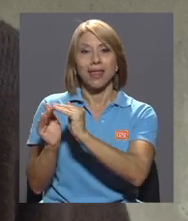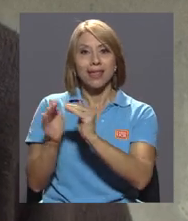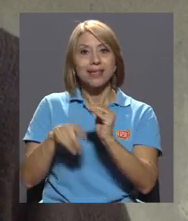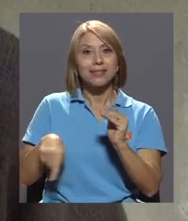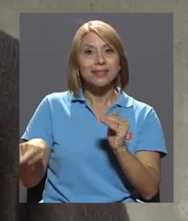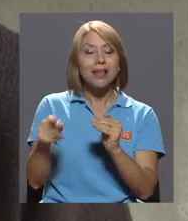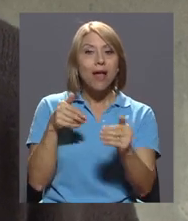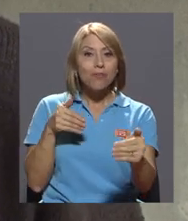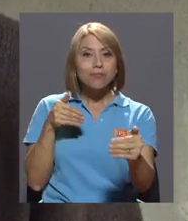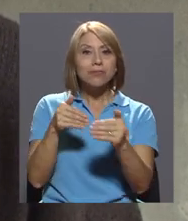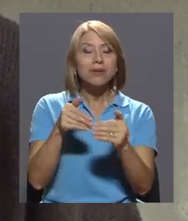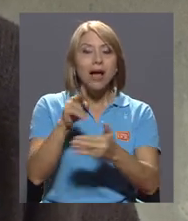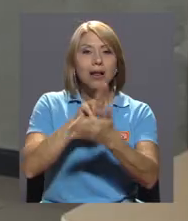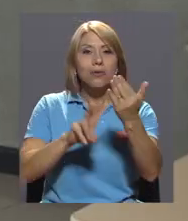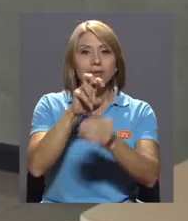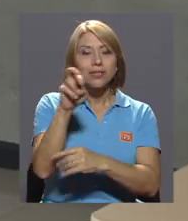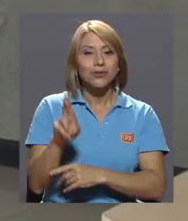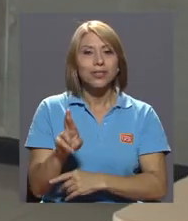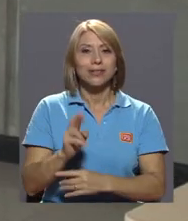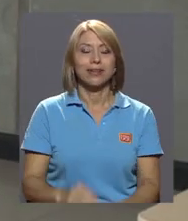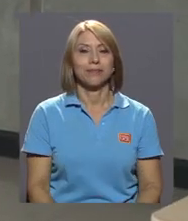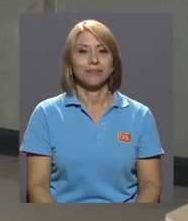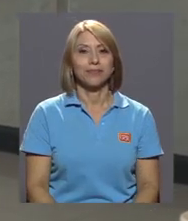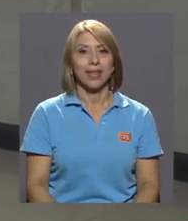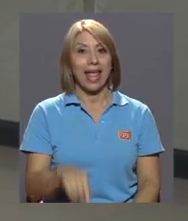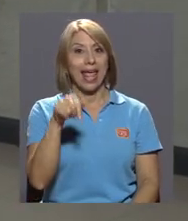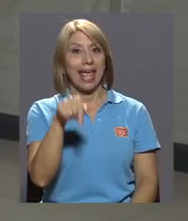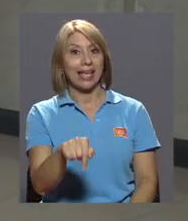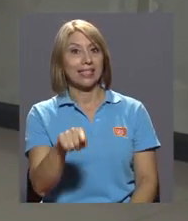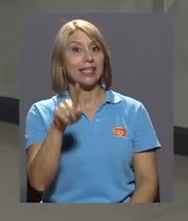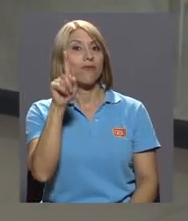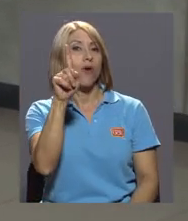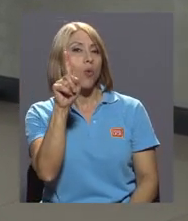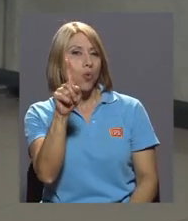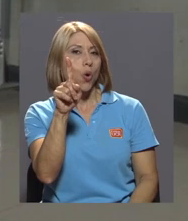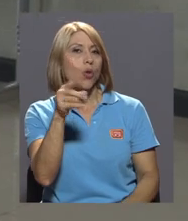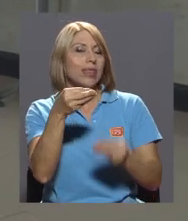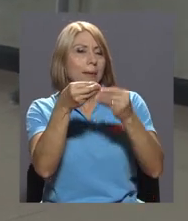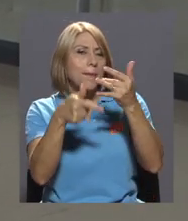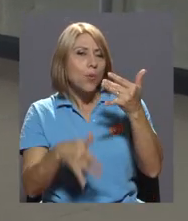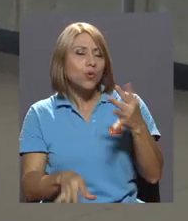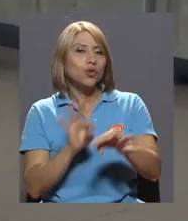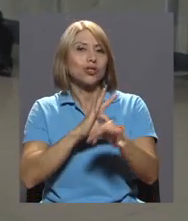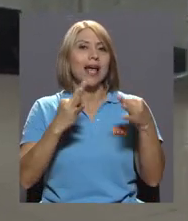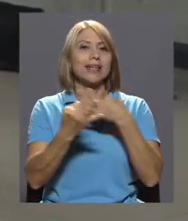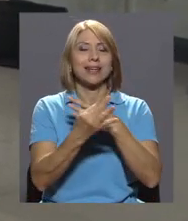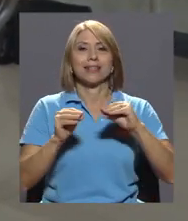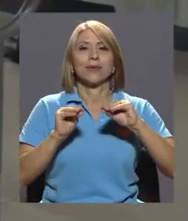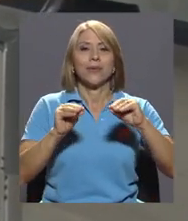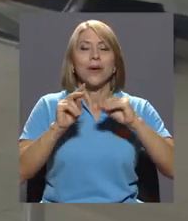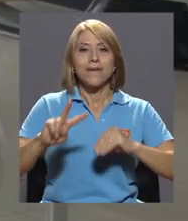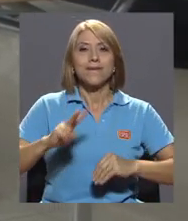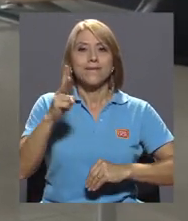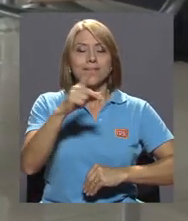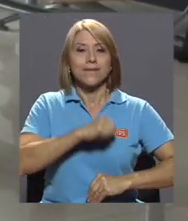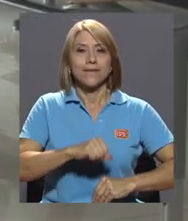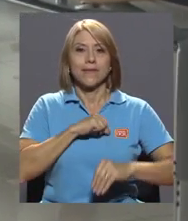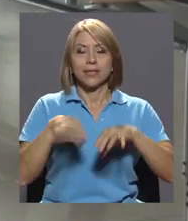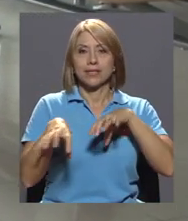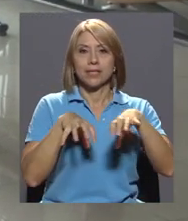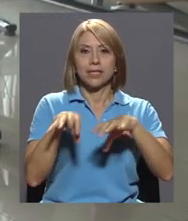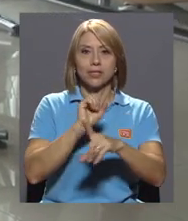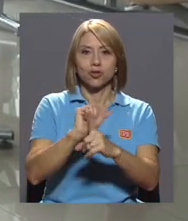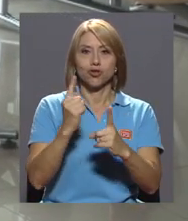país a la Universidad de Costa Rica. Este fue uno de los muchos talleres impartidos por la Vicerrectoría de Acción Social.